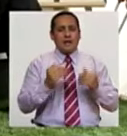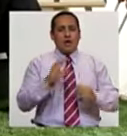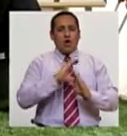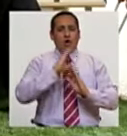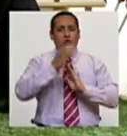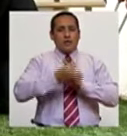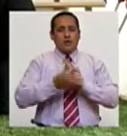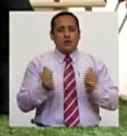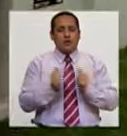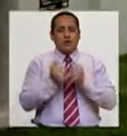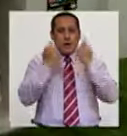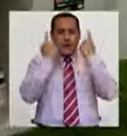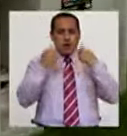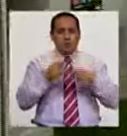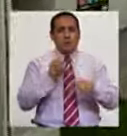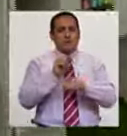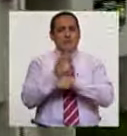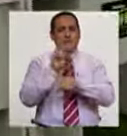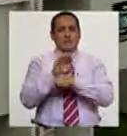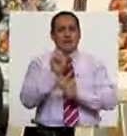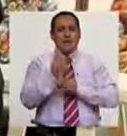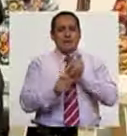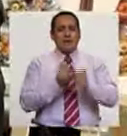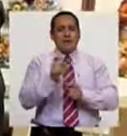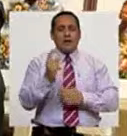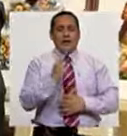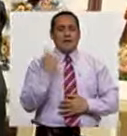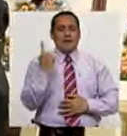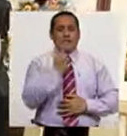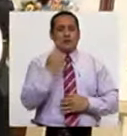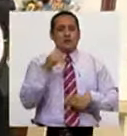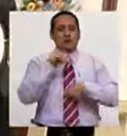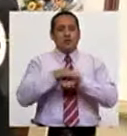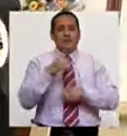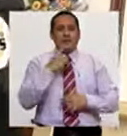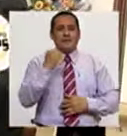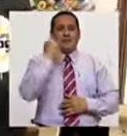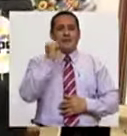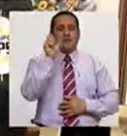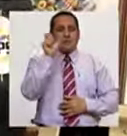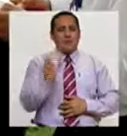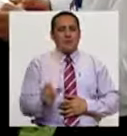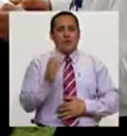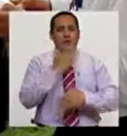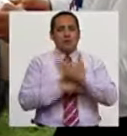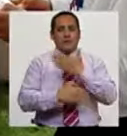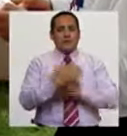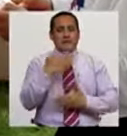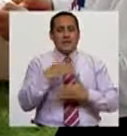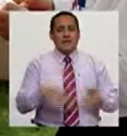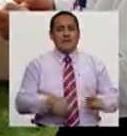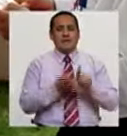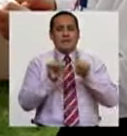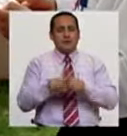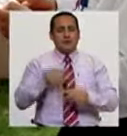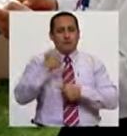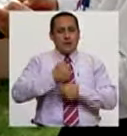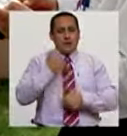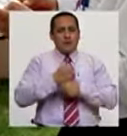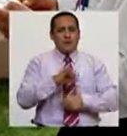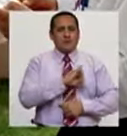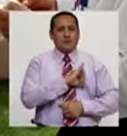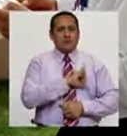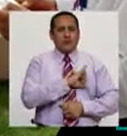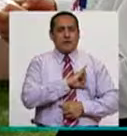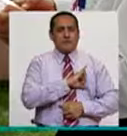dicho evento, con el objetivo de sensibilizar a la población en general sobre los derechos de las personas con discapacidad y las acciones